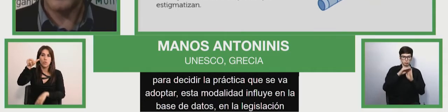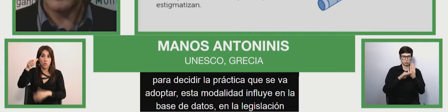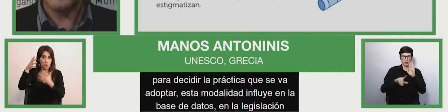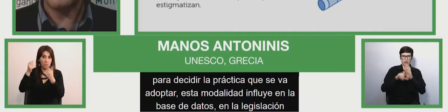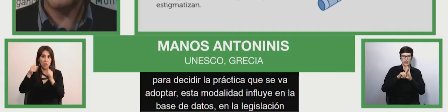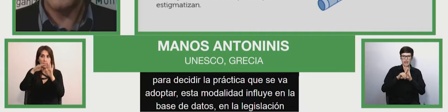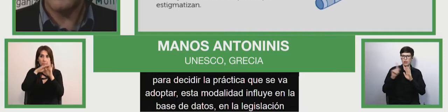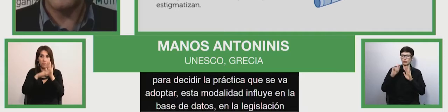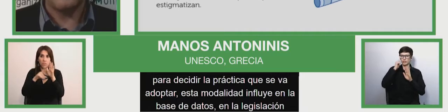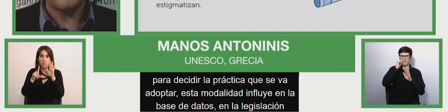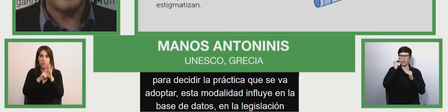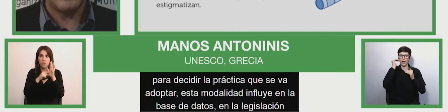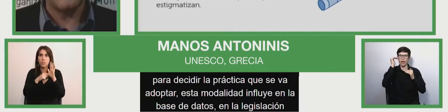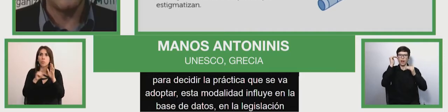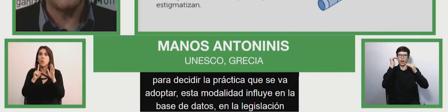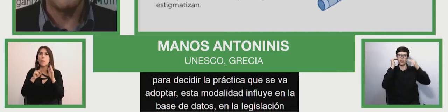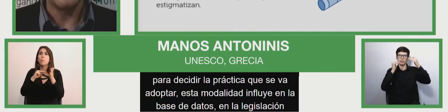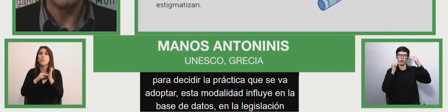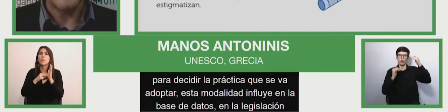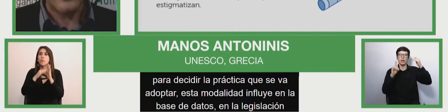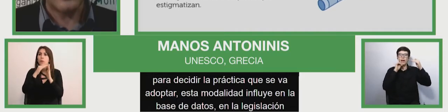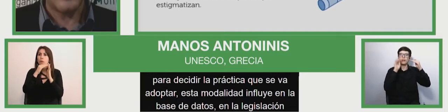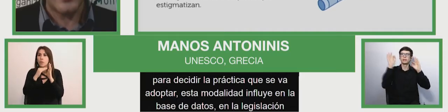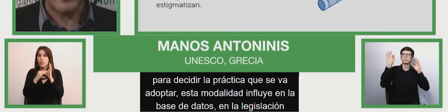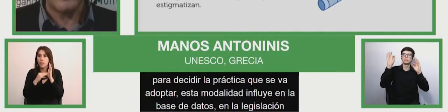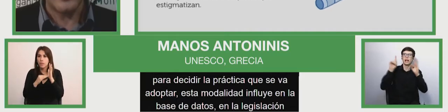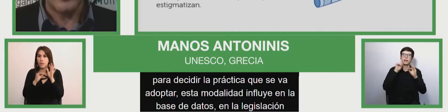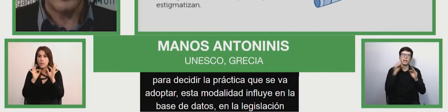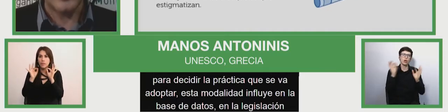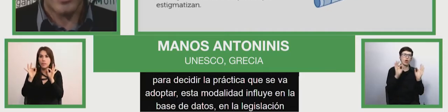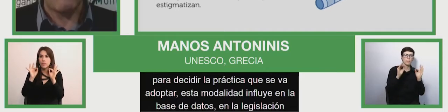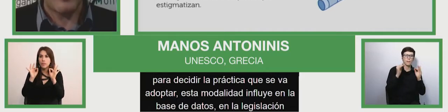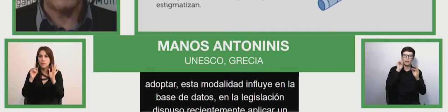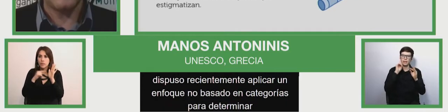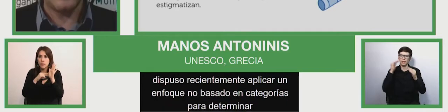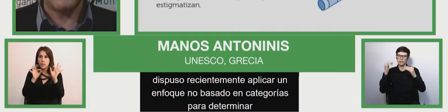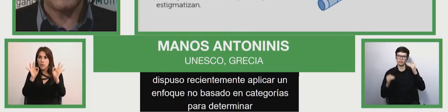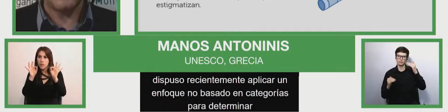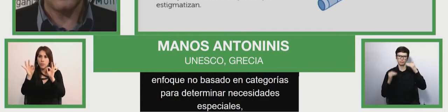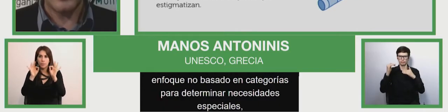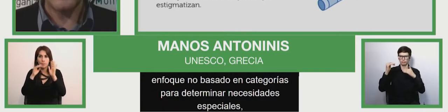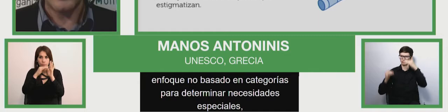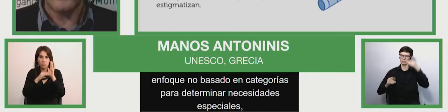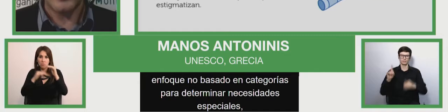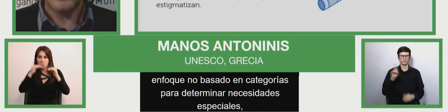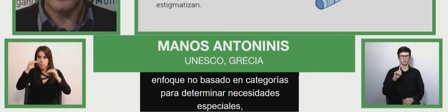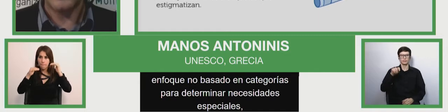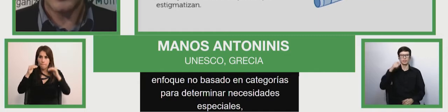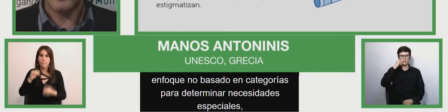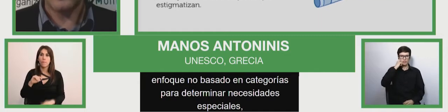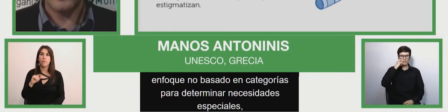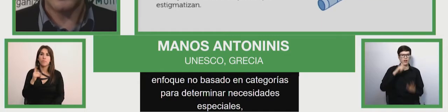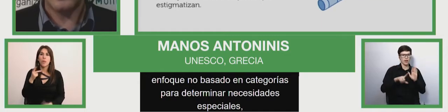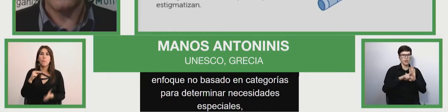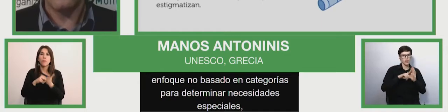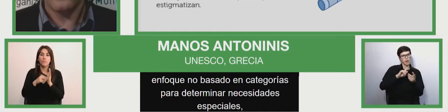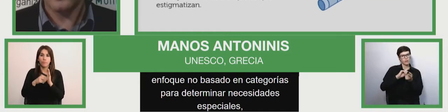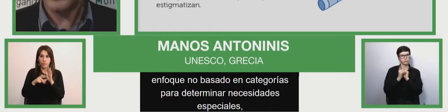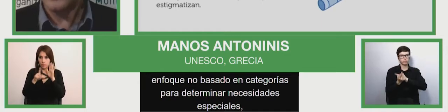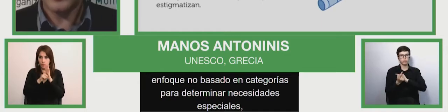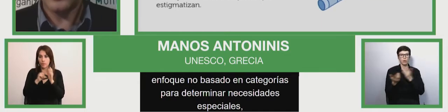determinar las necesidades especiales. Estas medidas, que se apartan de las categorías definidas en términos de